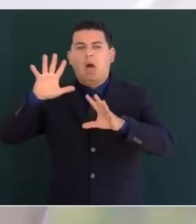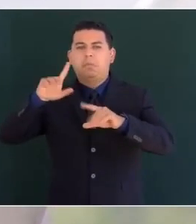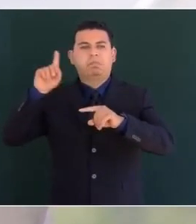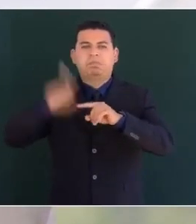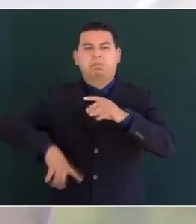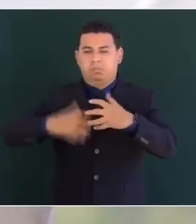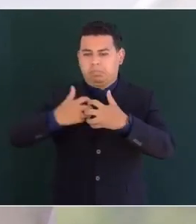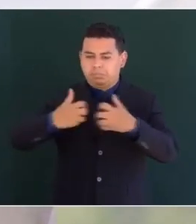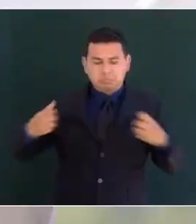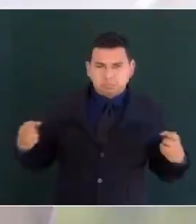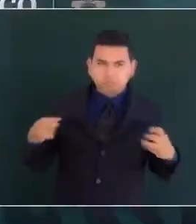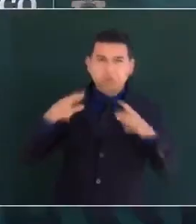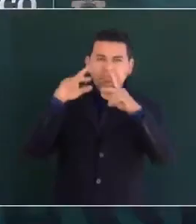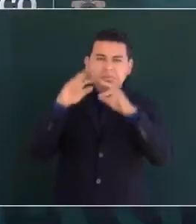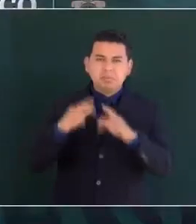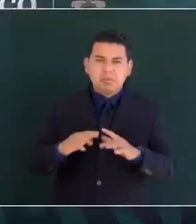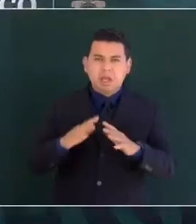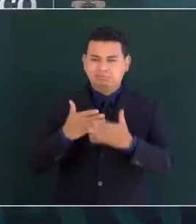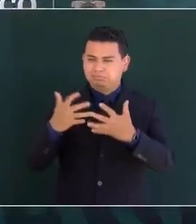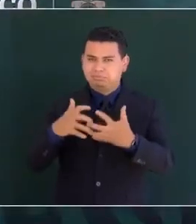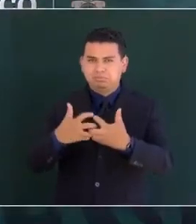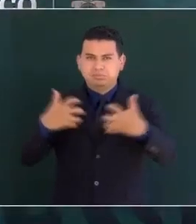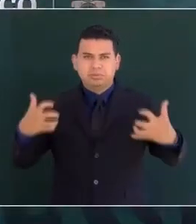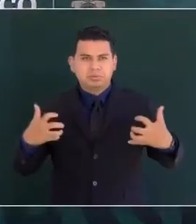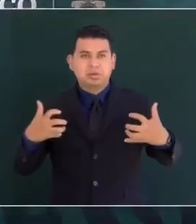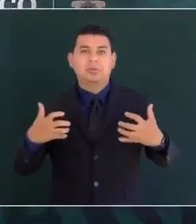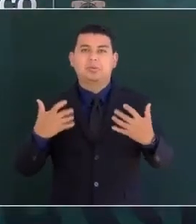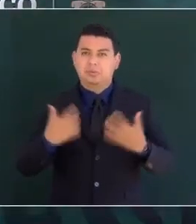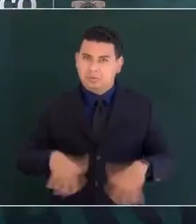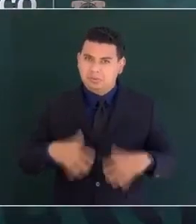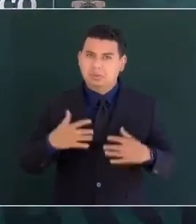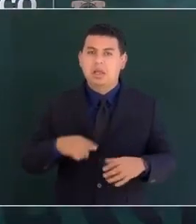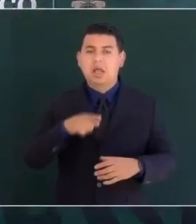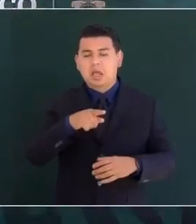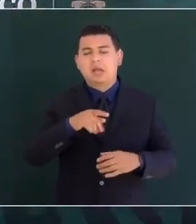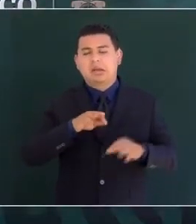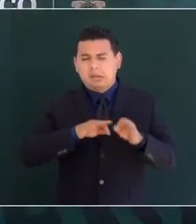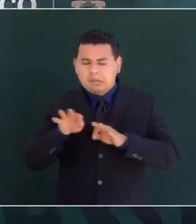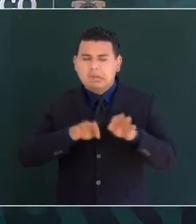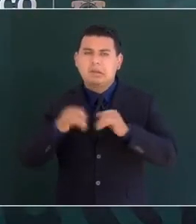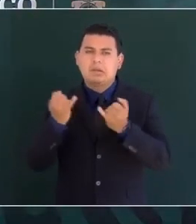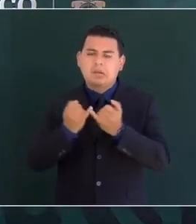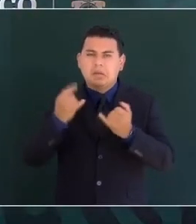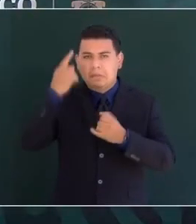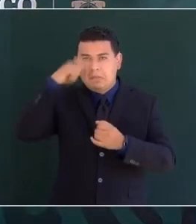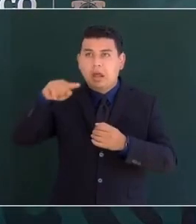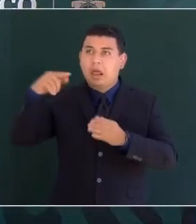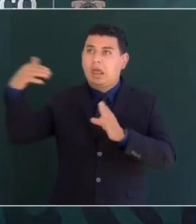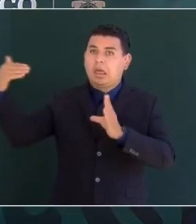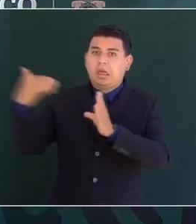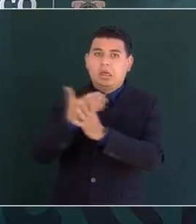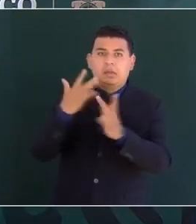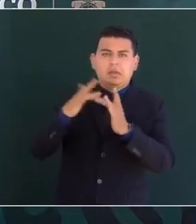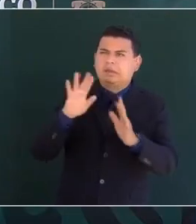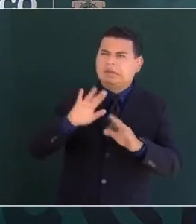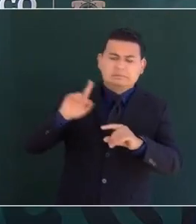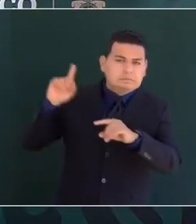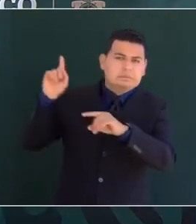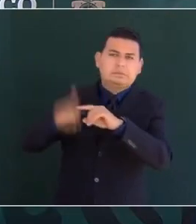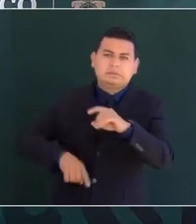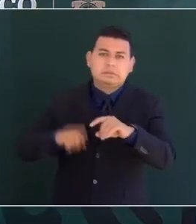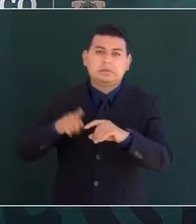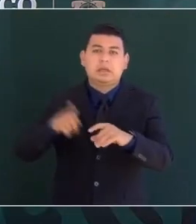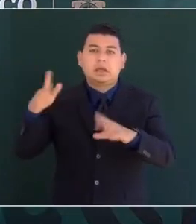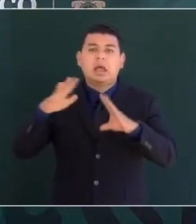conservadora y a los promotores de la invasión francesa y del establecimiento del imperio de